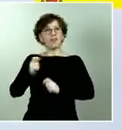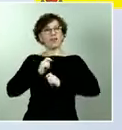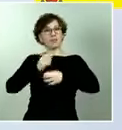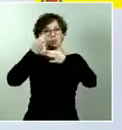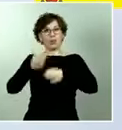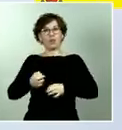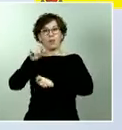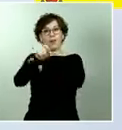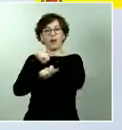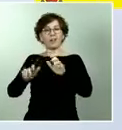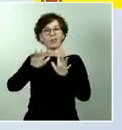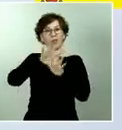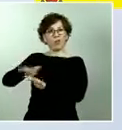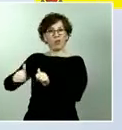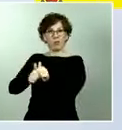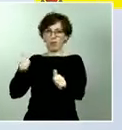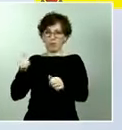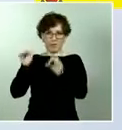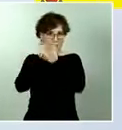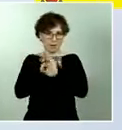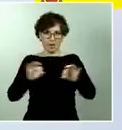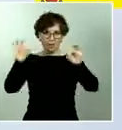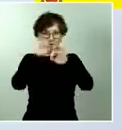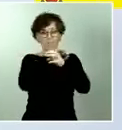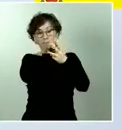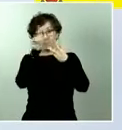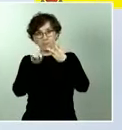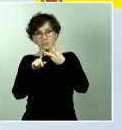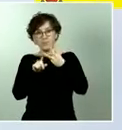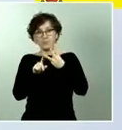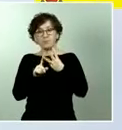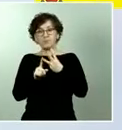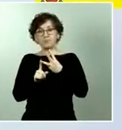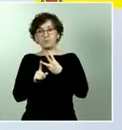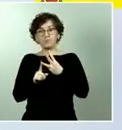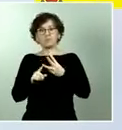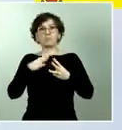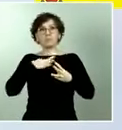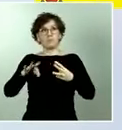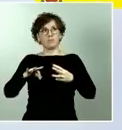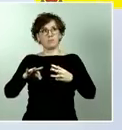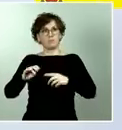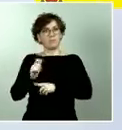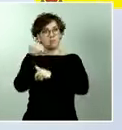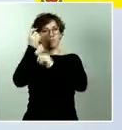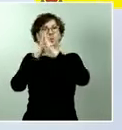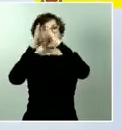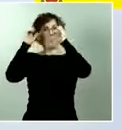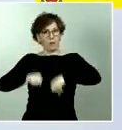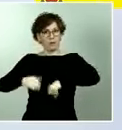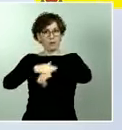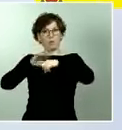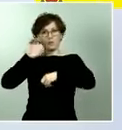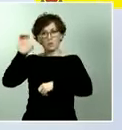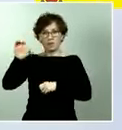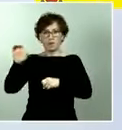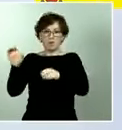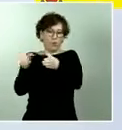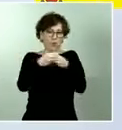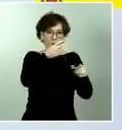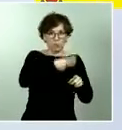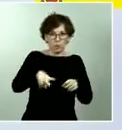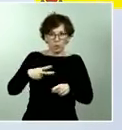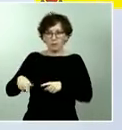inicio de un gran pacto de Estado entre todos los partidos políticos y los agentes sociales nos compromete con la